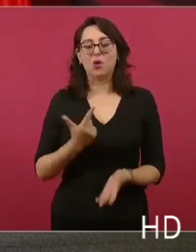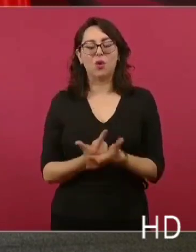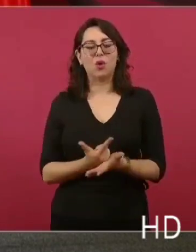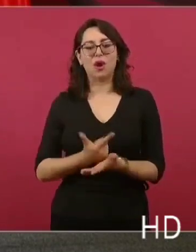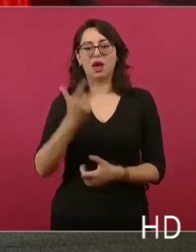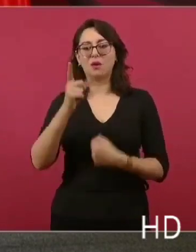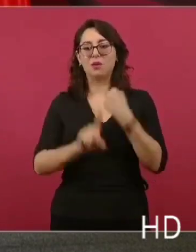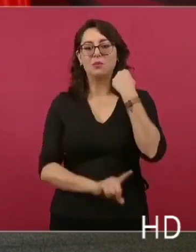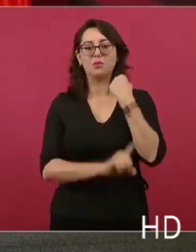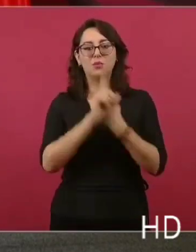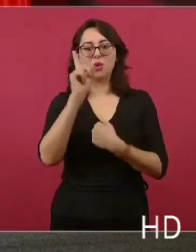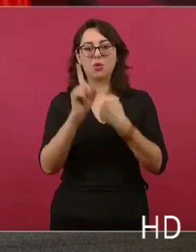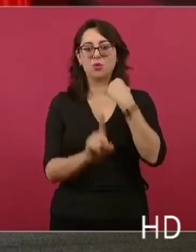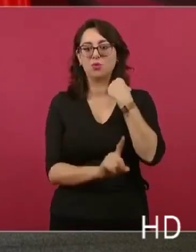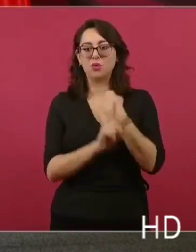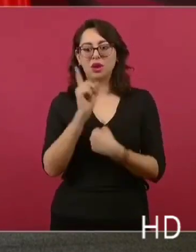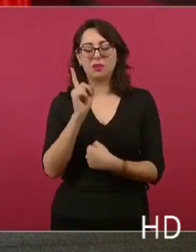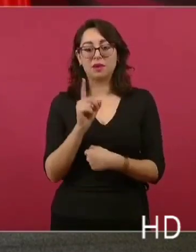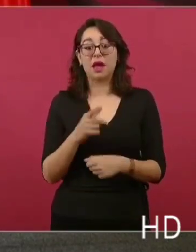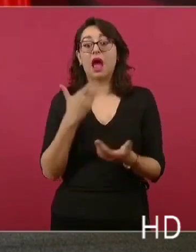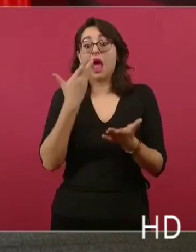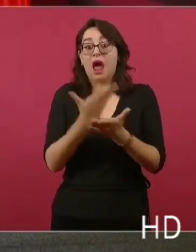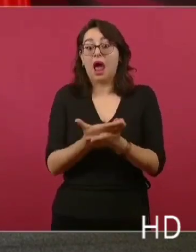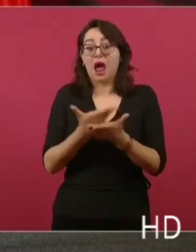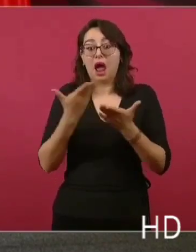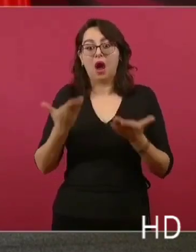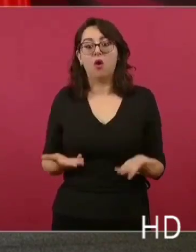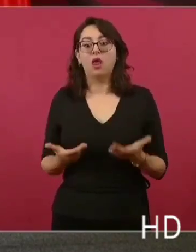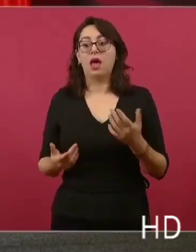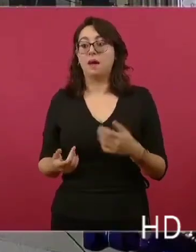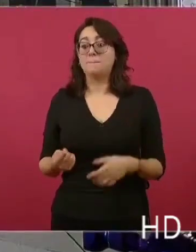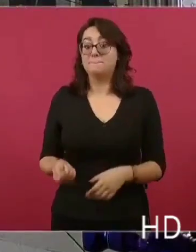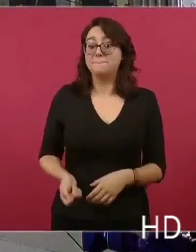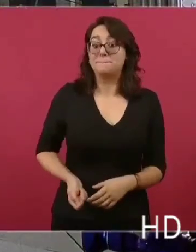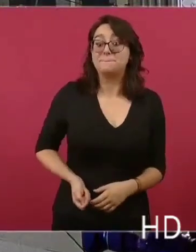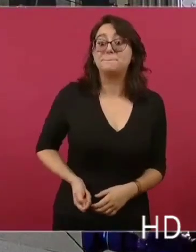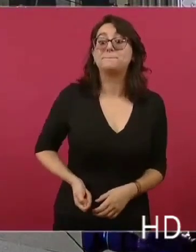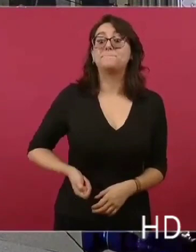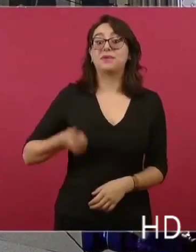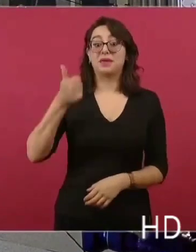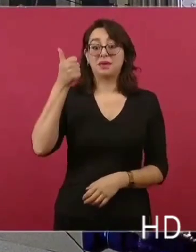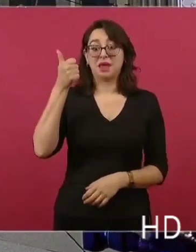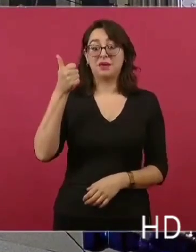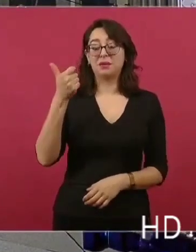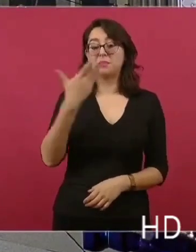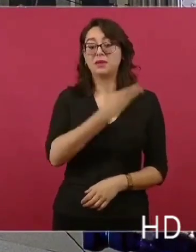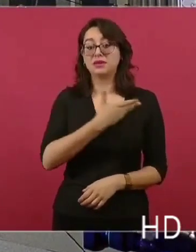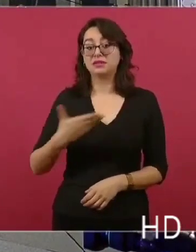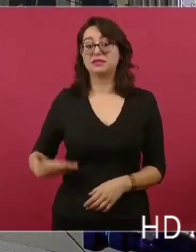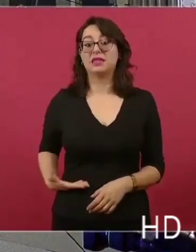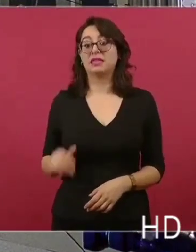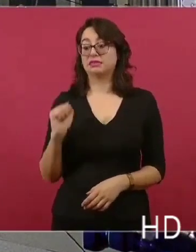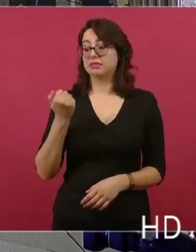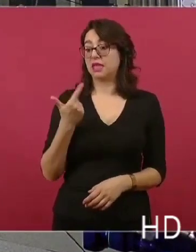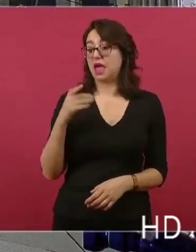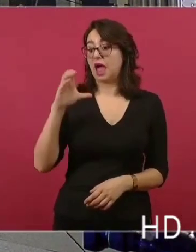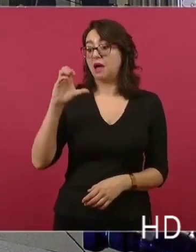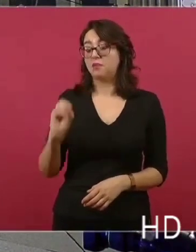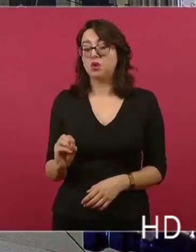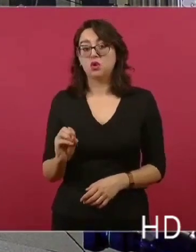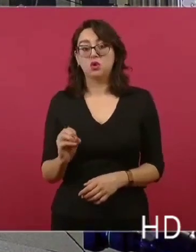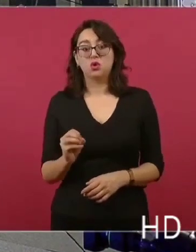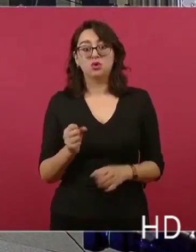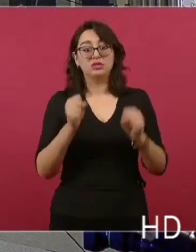que declaró y que ha actuado para desmantelar el Estado corrupto.